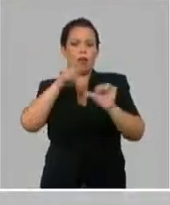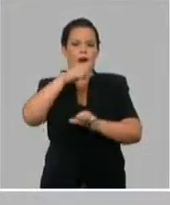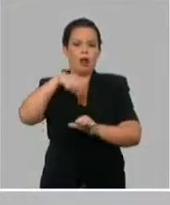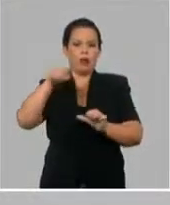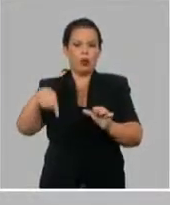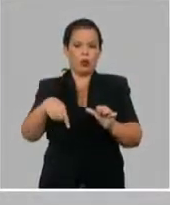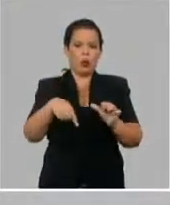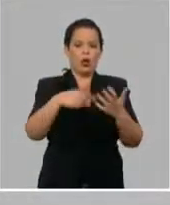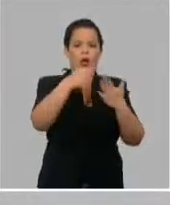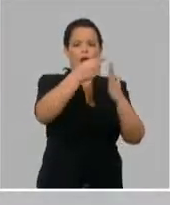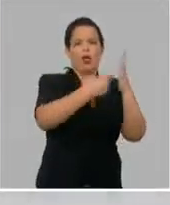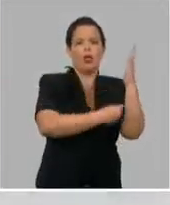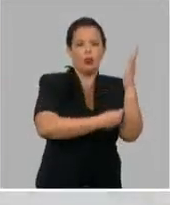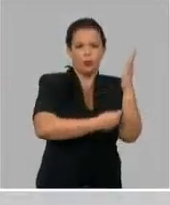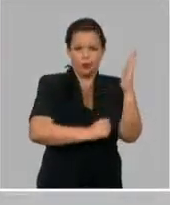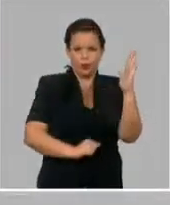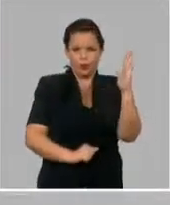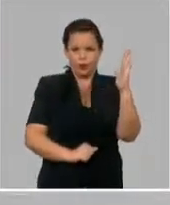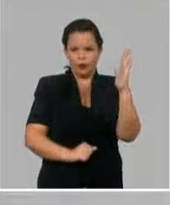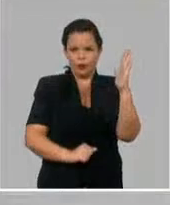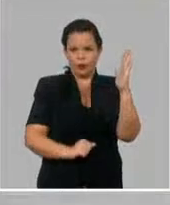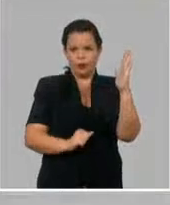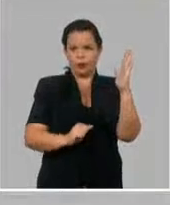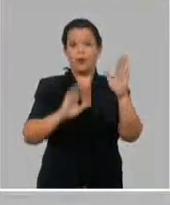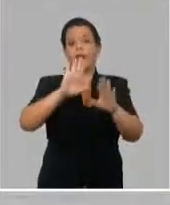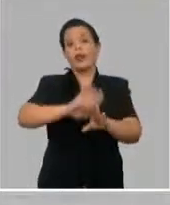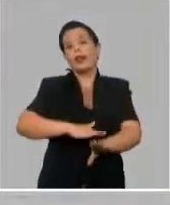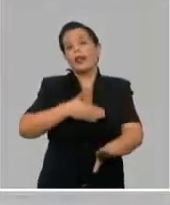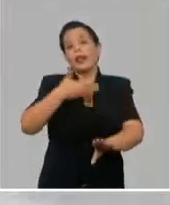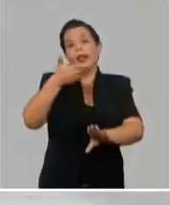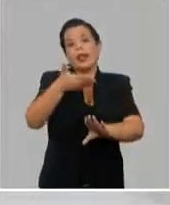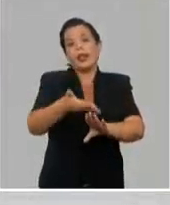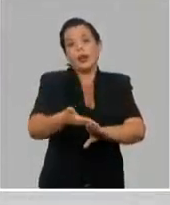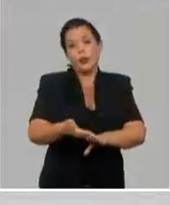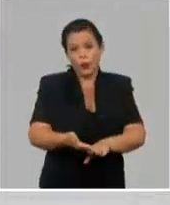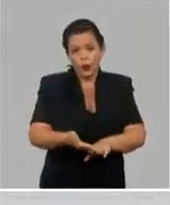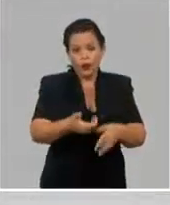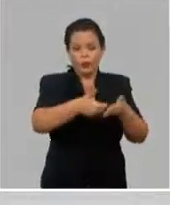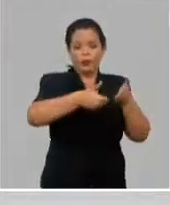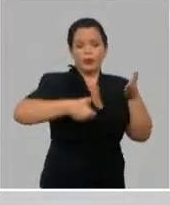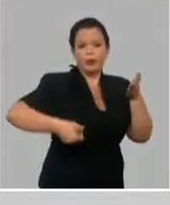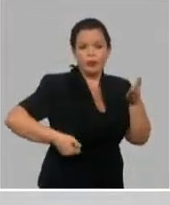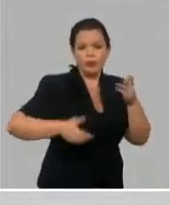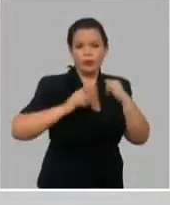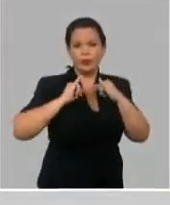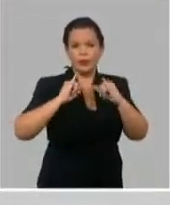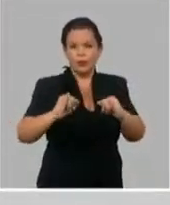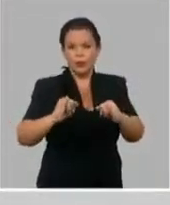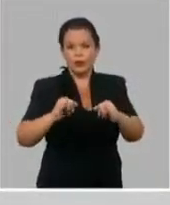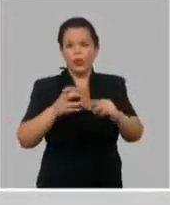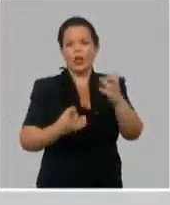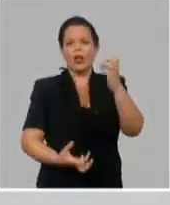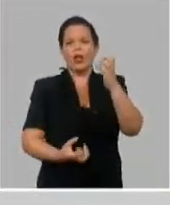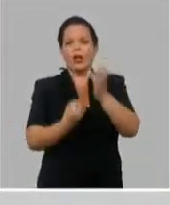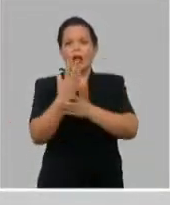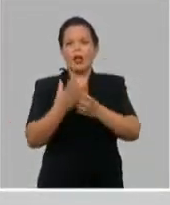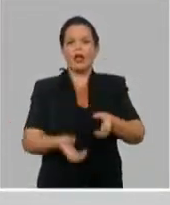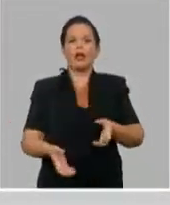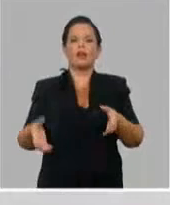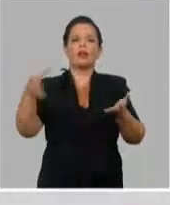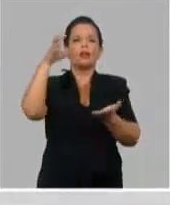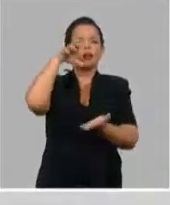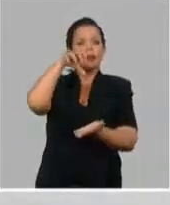aparece el reporte de un panel que creó la Academia de Ciencias de, en realidad, las